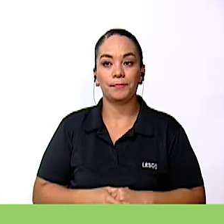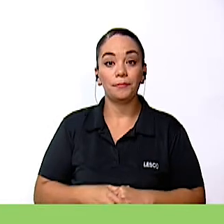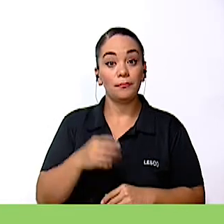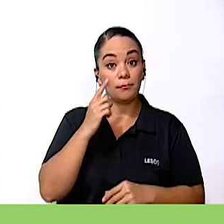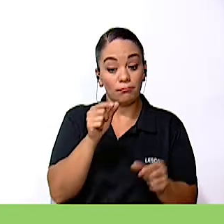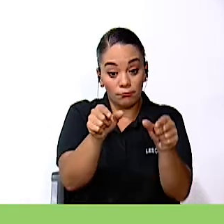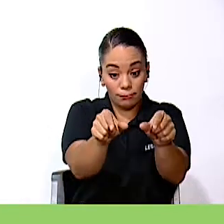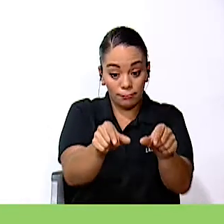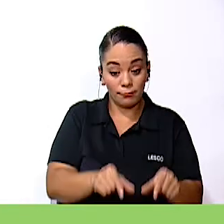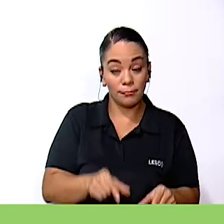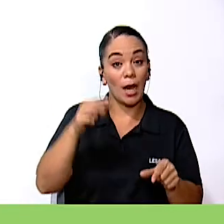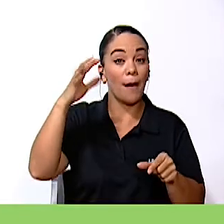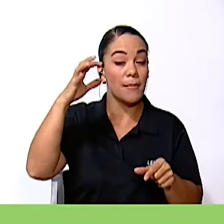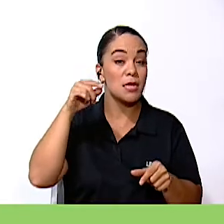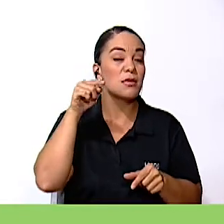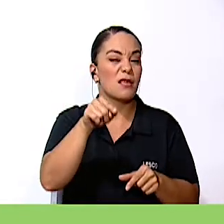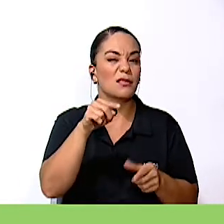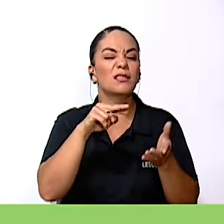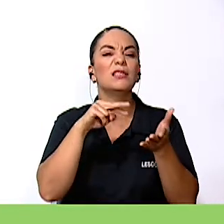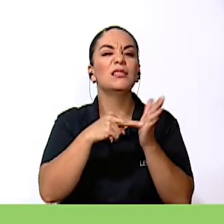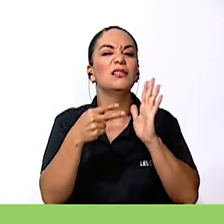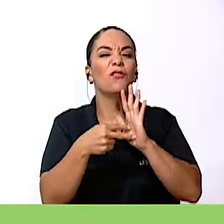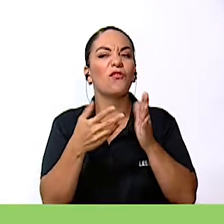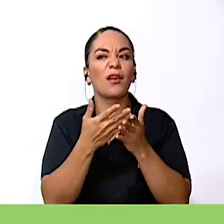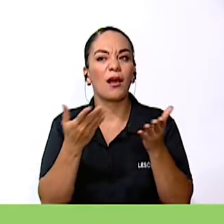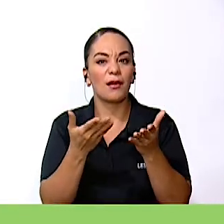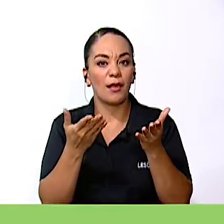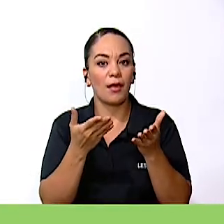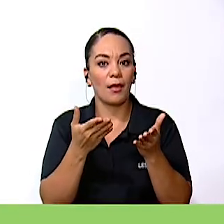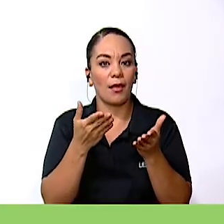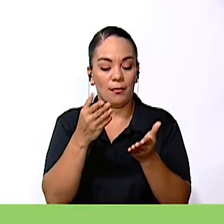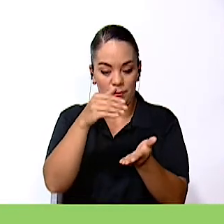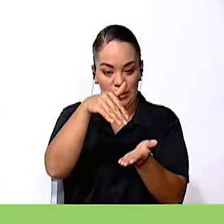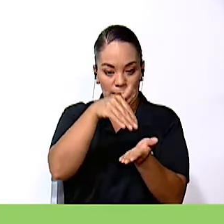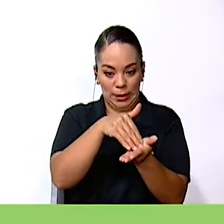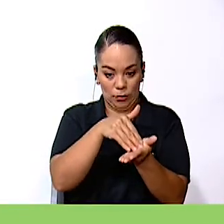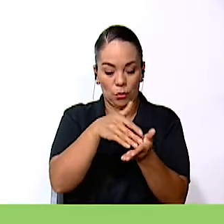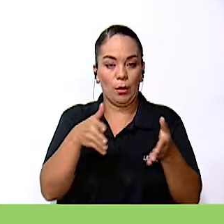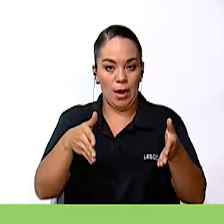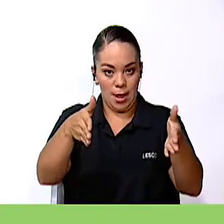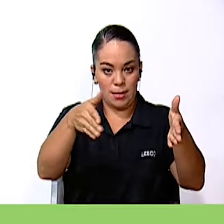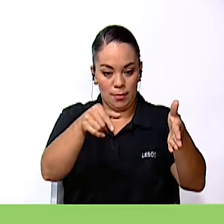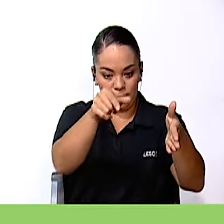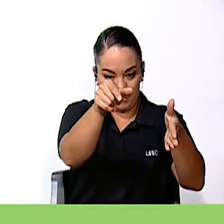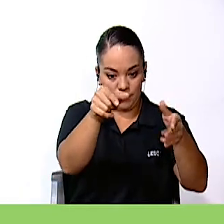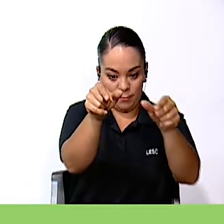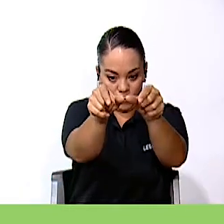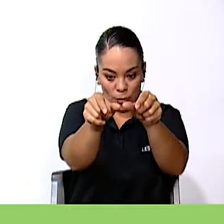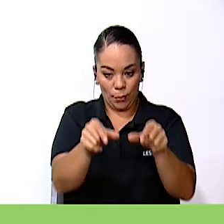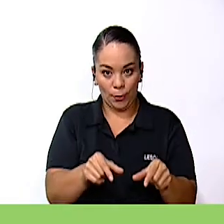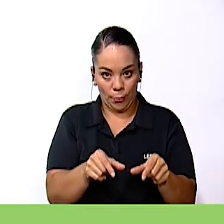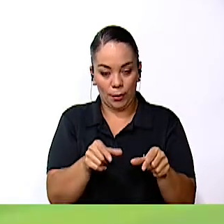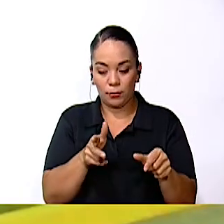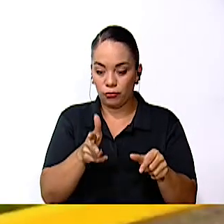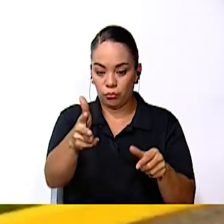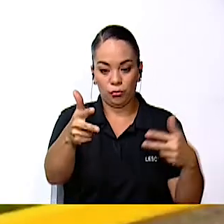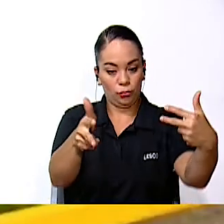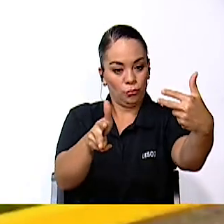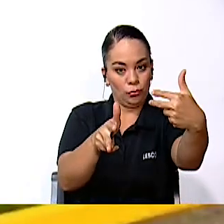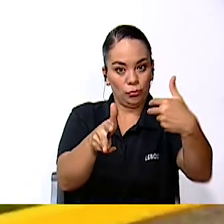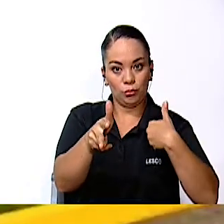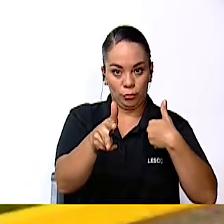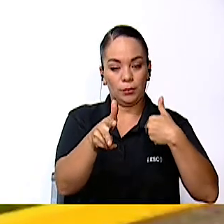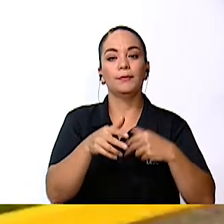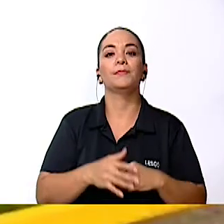amarillas Indican generalmente El eje central de la vía Y su doble sentido de circulación También